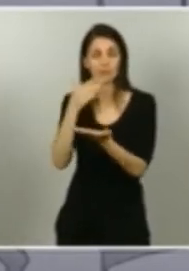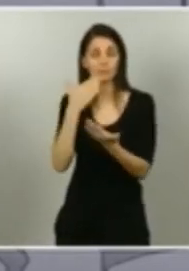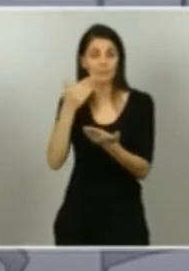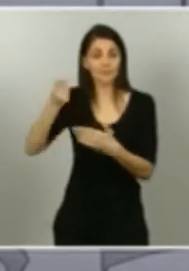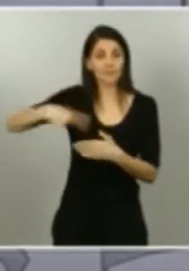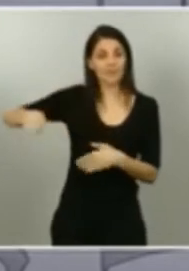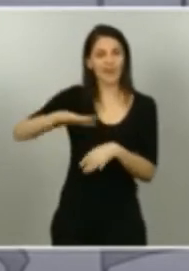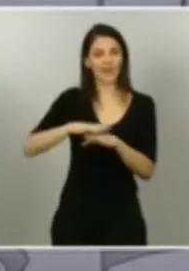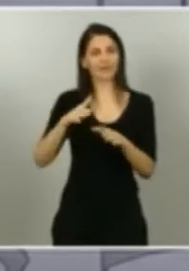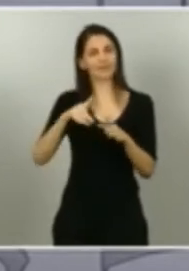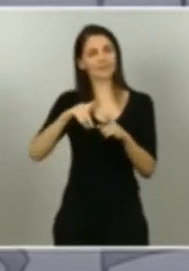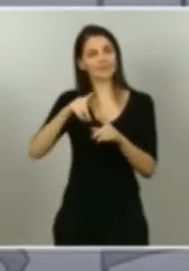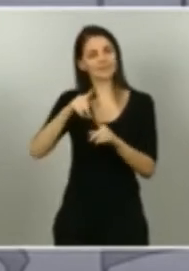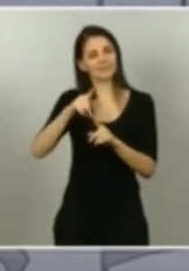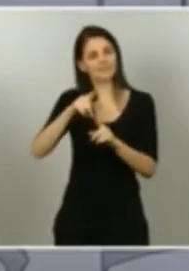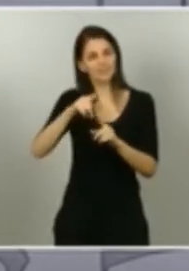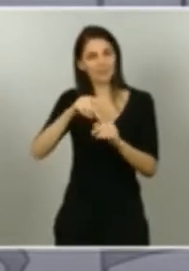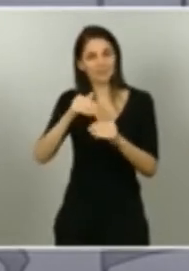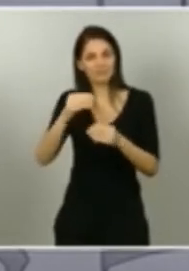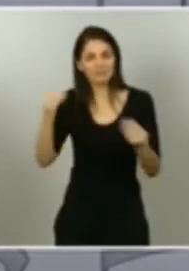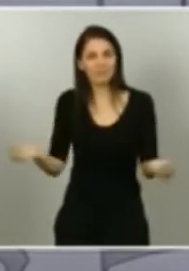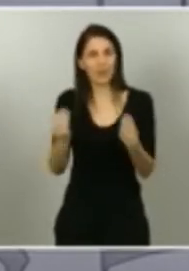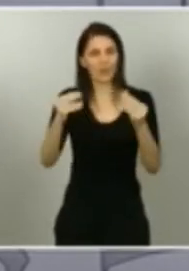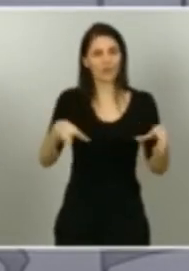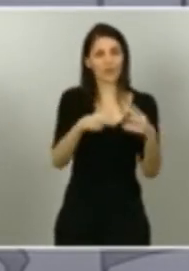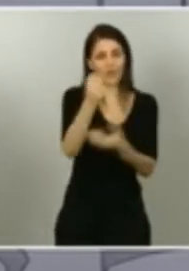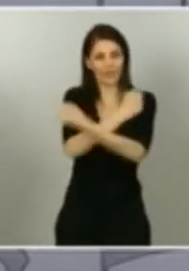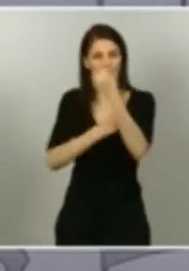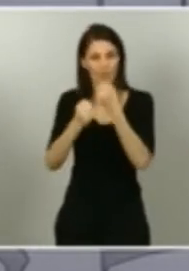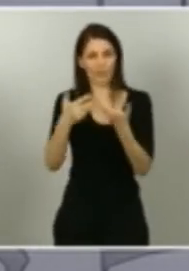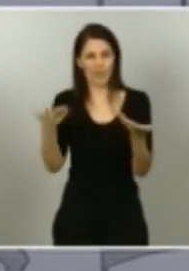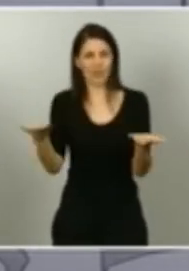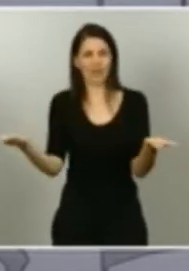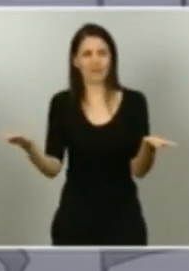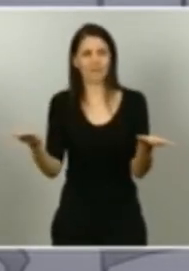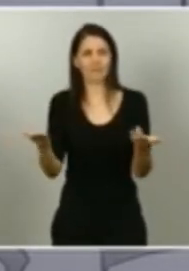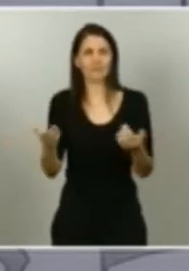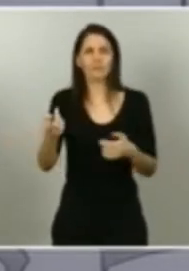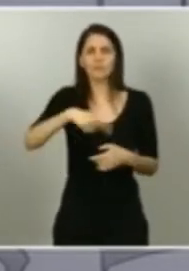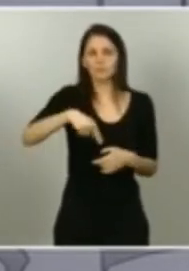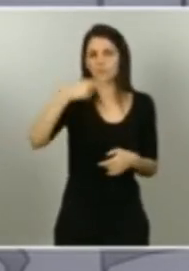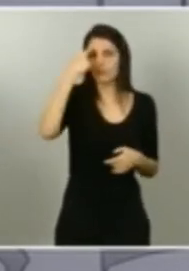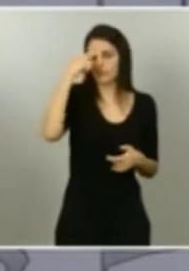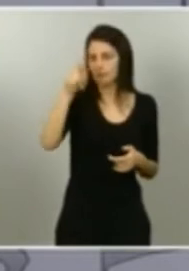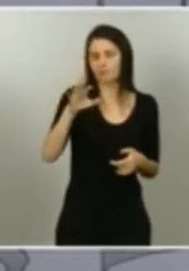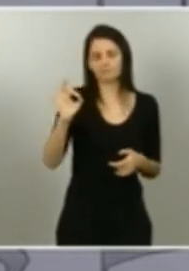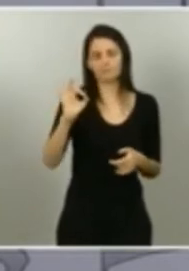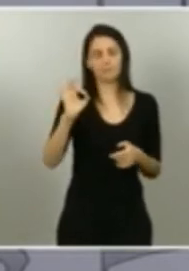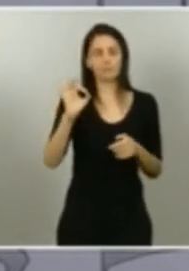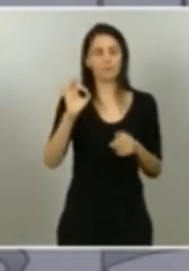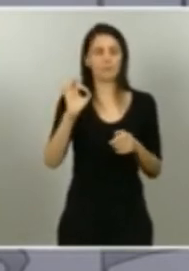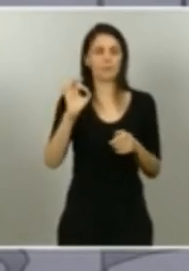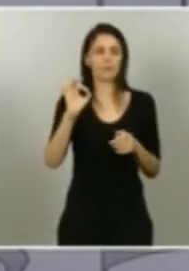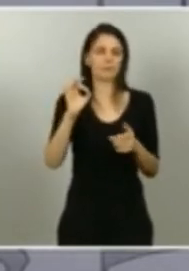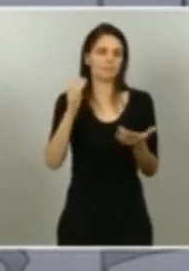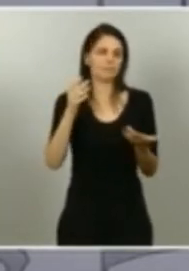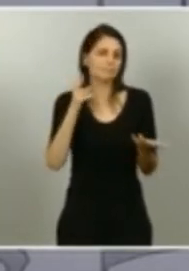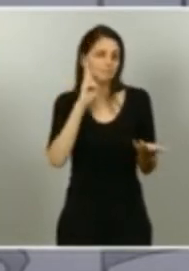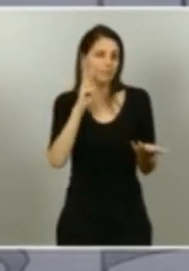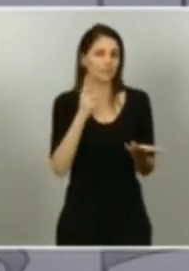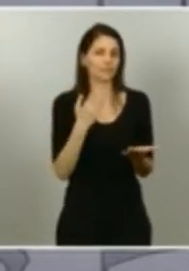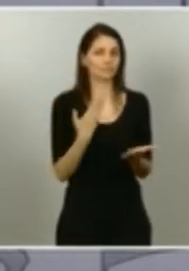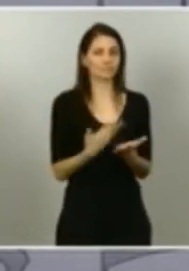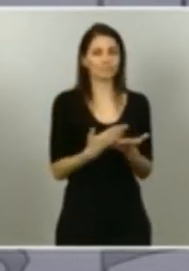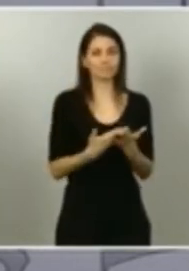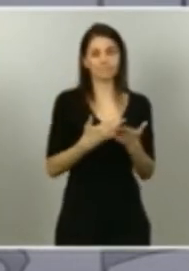conocen, económicas, coinciden que nuestro país, nuestra economía, al igual que la economía de la zona euro, de la